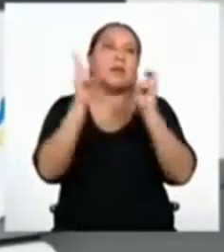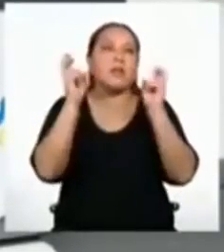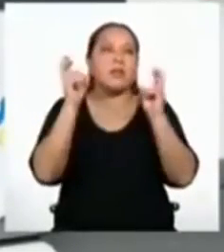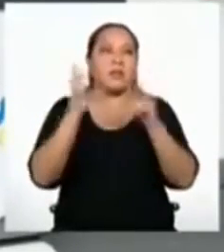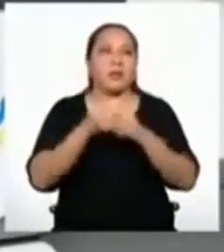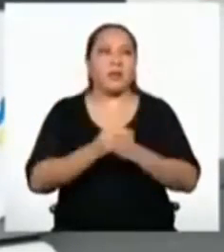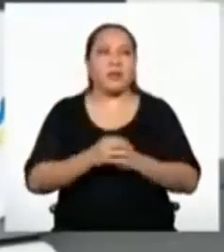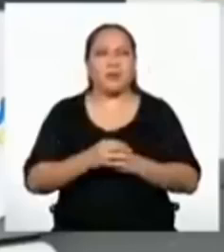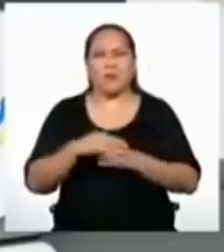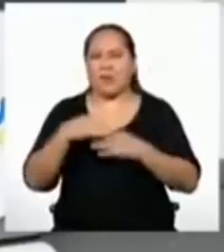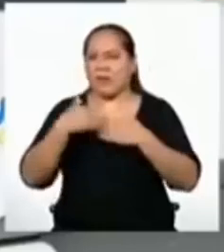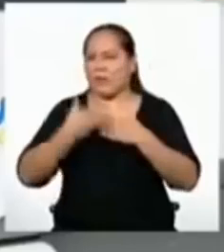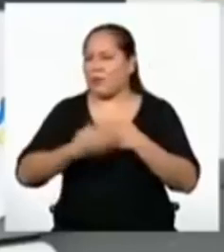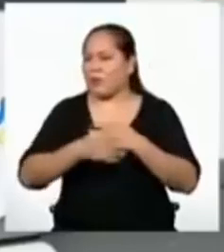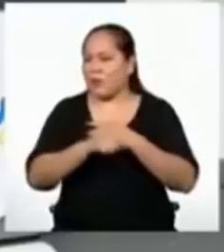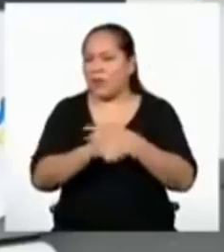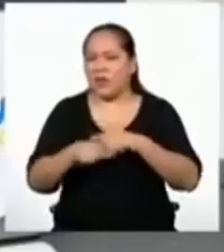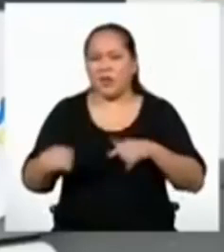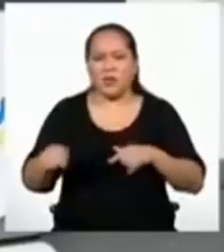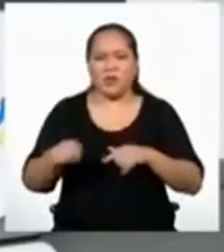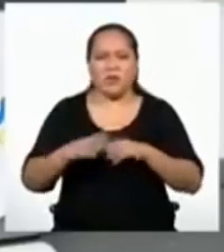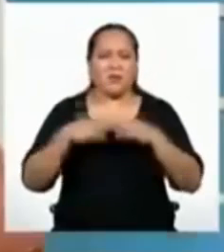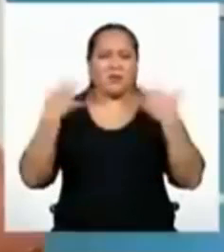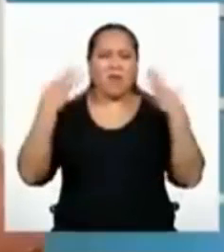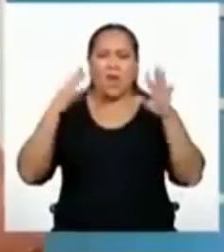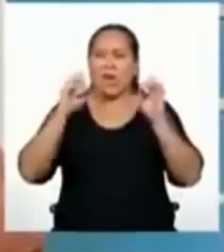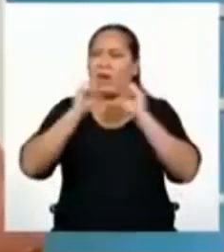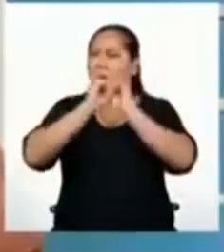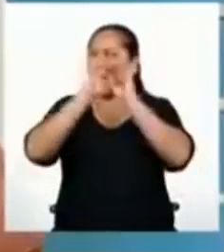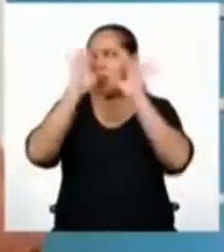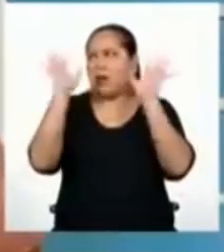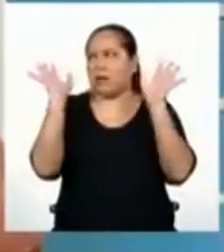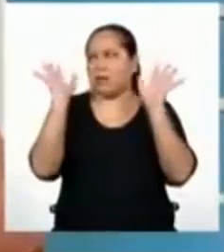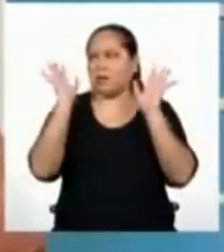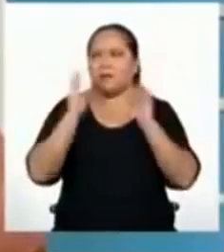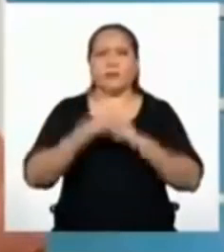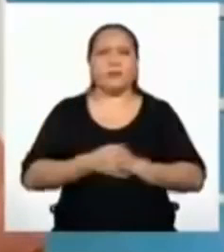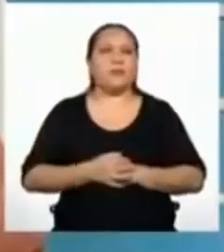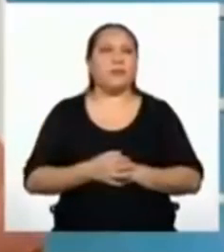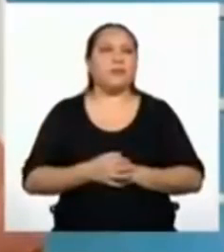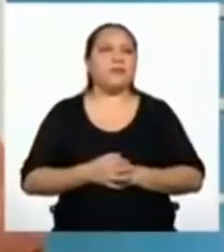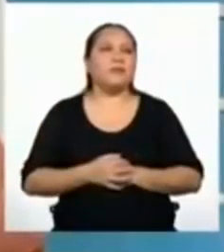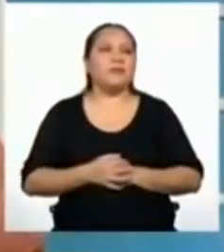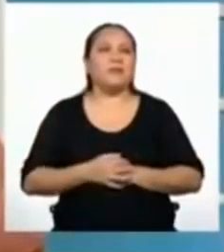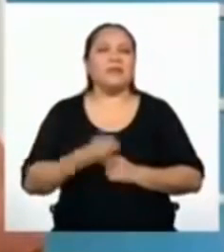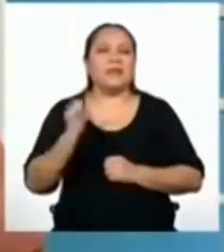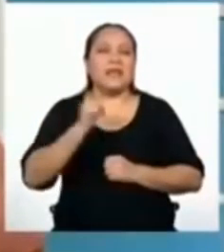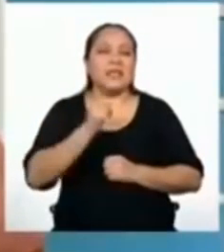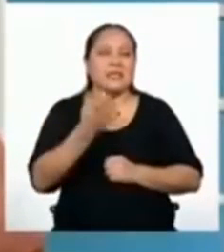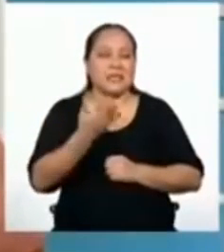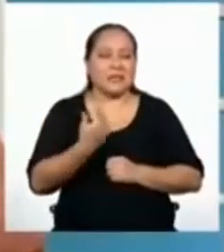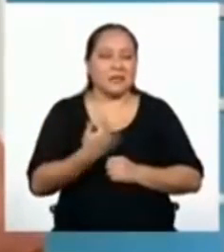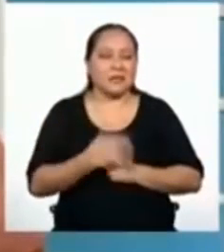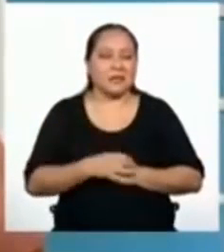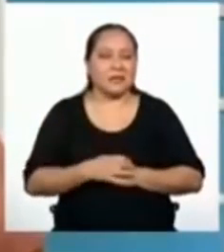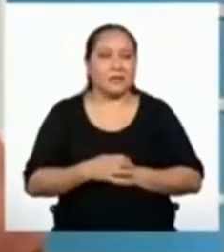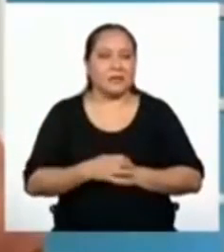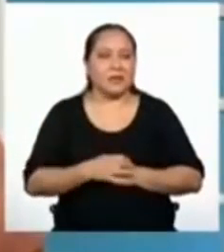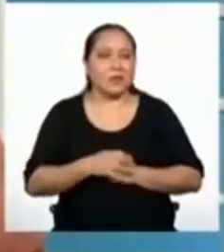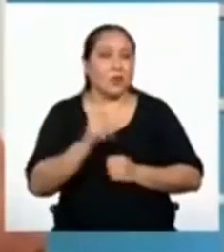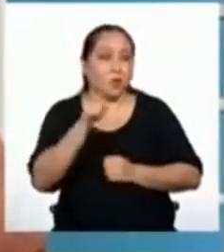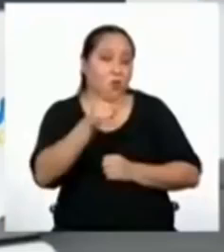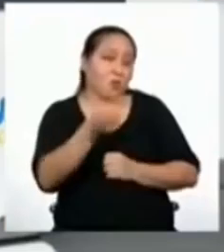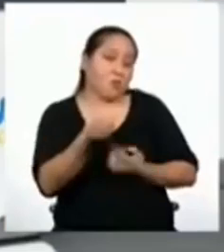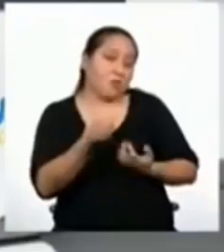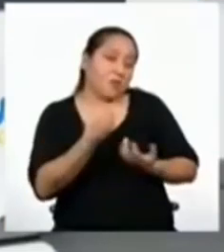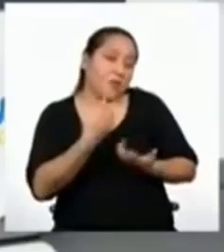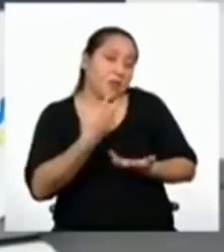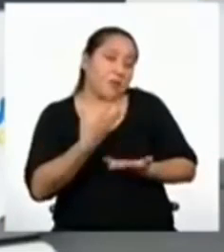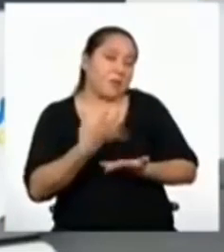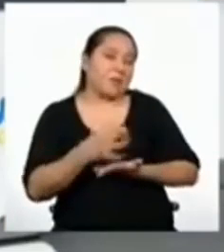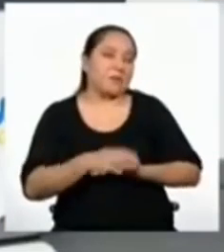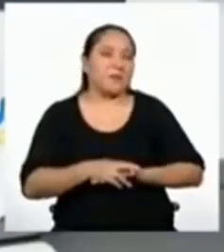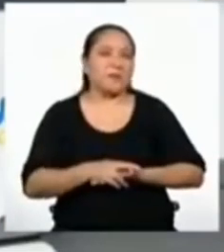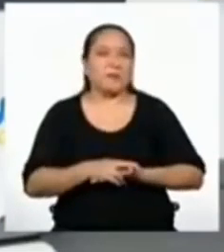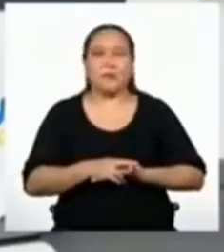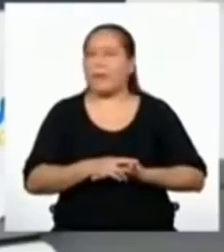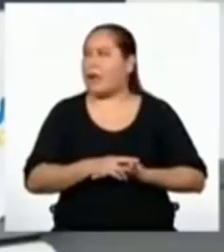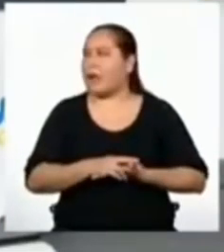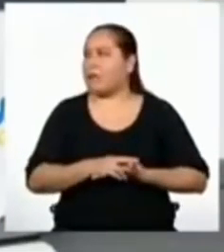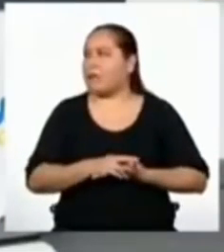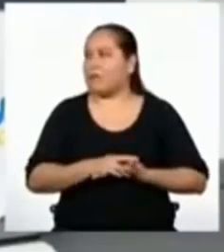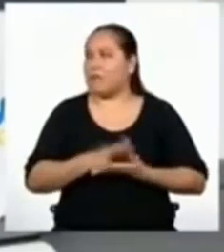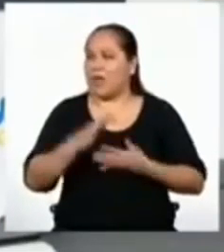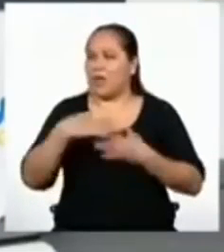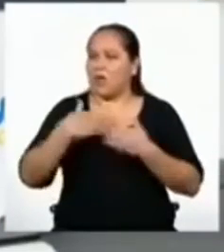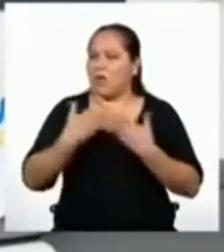Porque creo que luego de eso ya todo va a quedar más claro. Dale, Yarenis. Entonces, ¿tú dirás? Bueno,